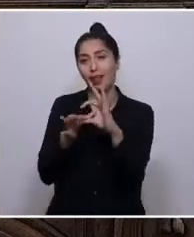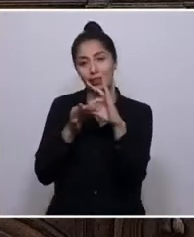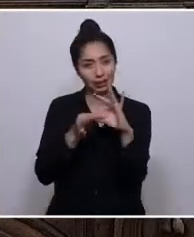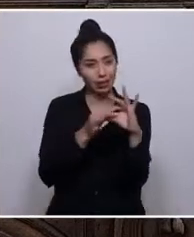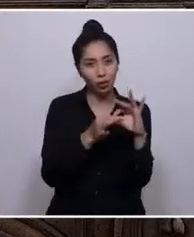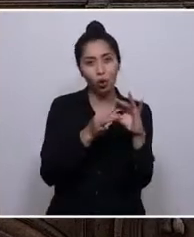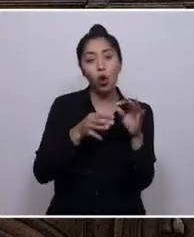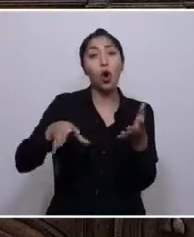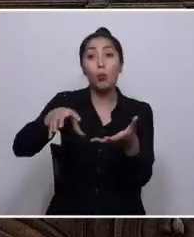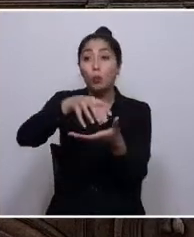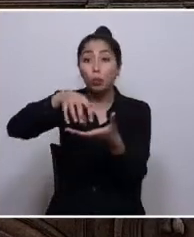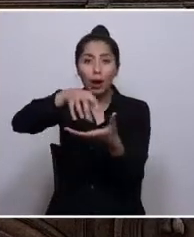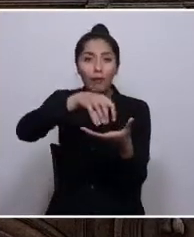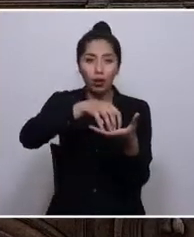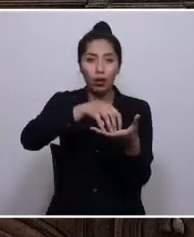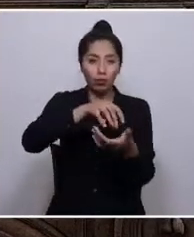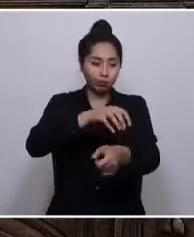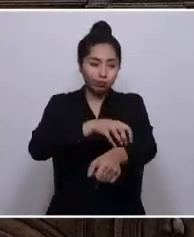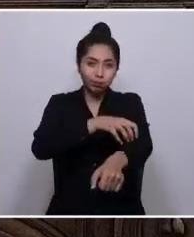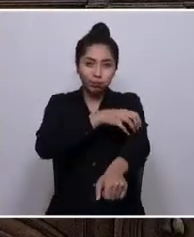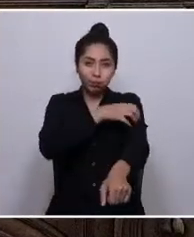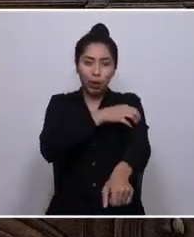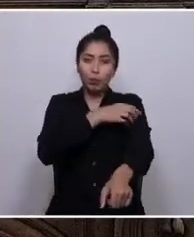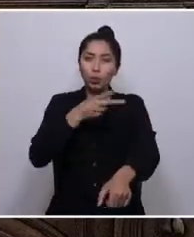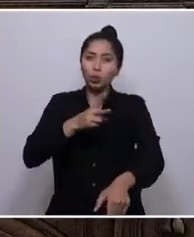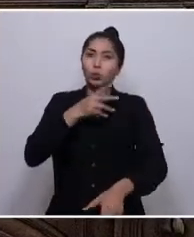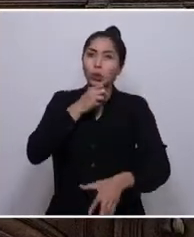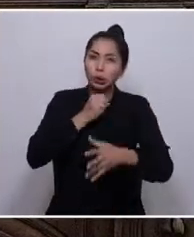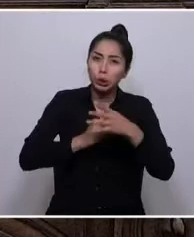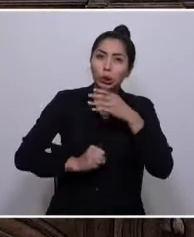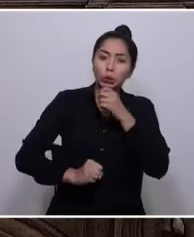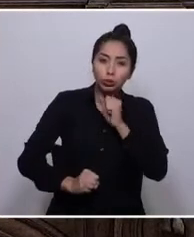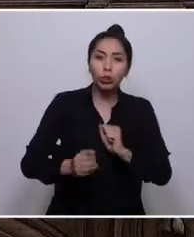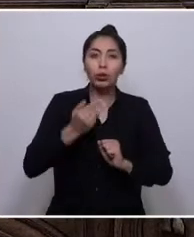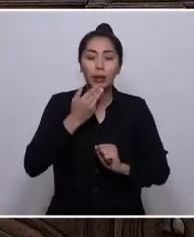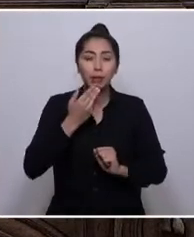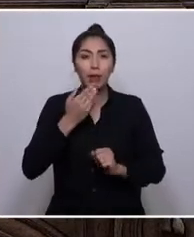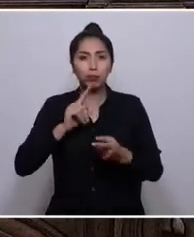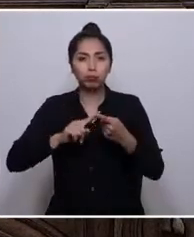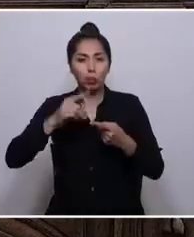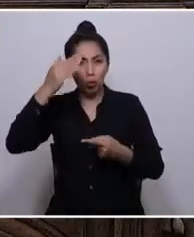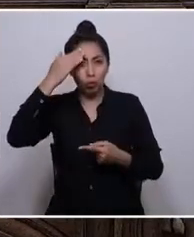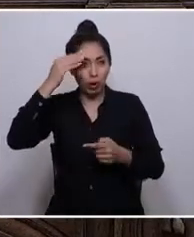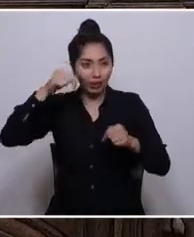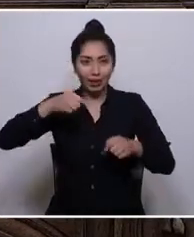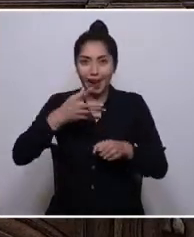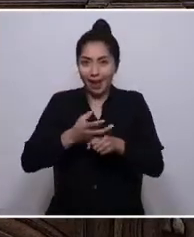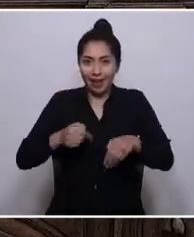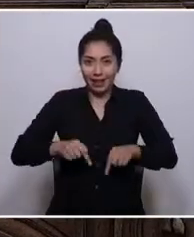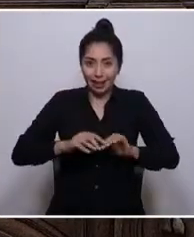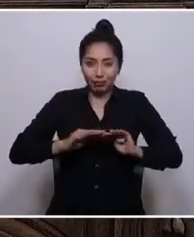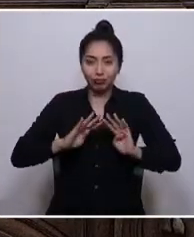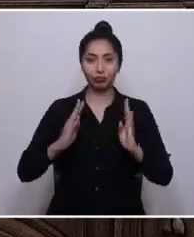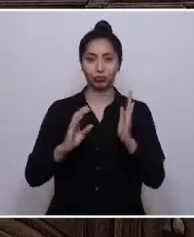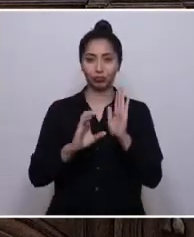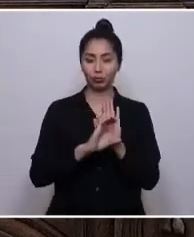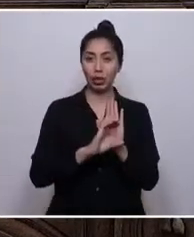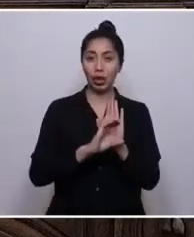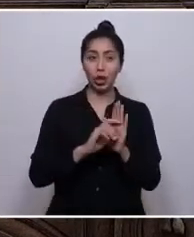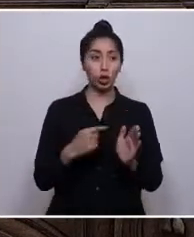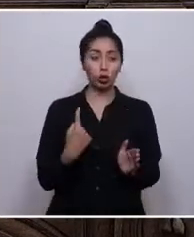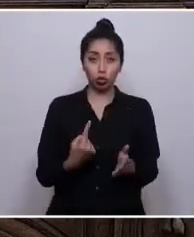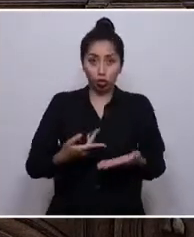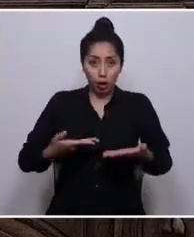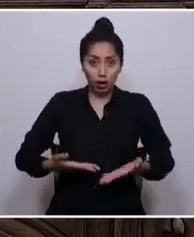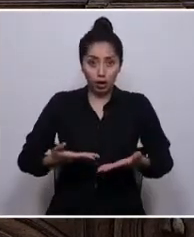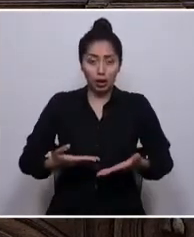este territorio por el aroma a resistencia y a mundo popular que se instaló en este edificio. Estamos aquí, luego de